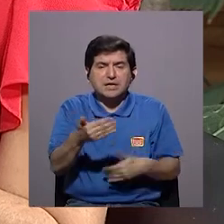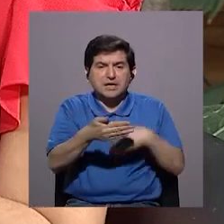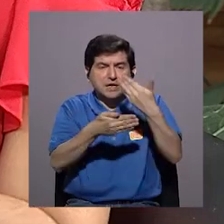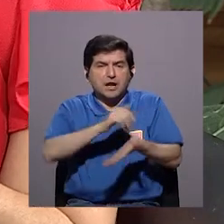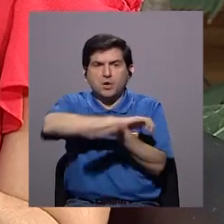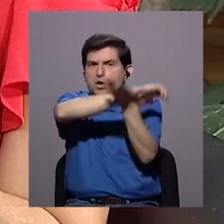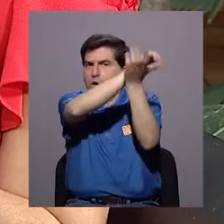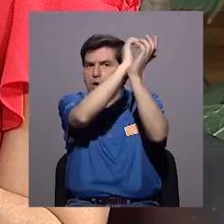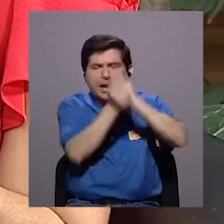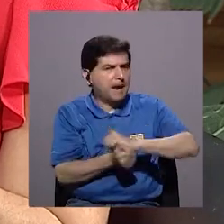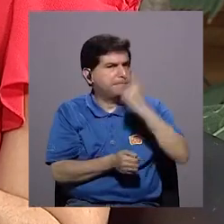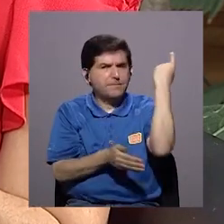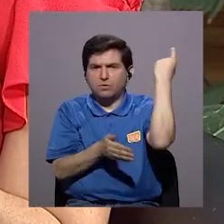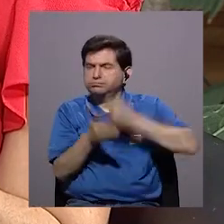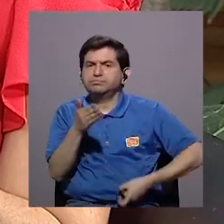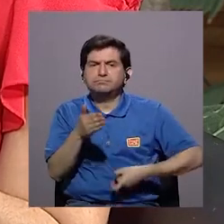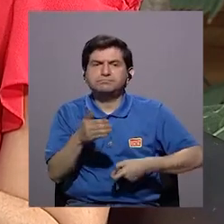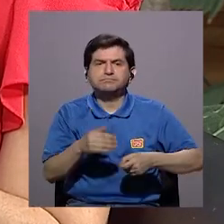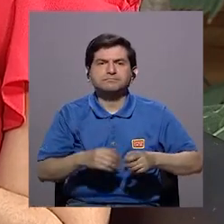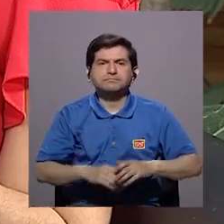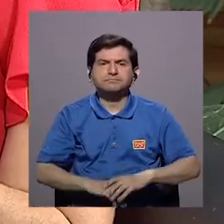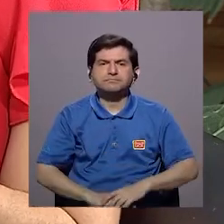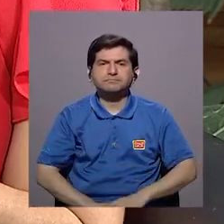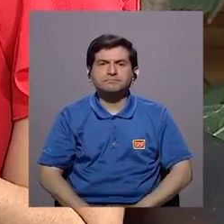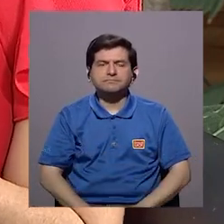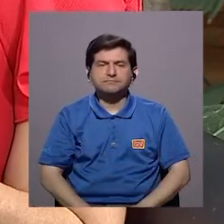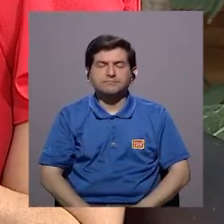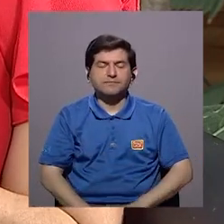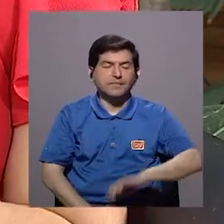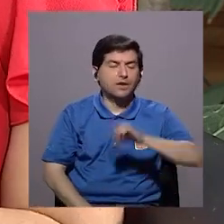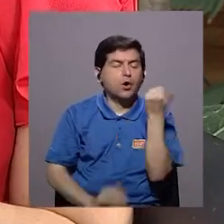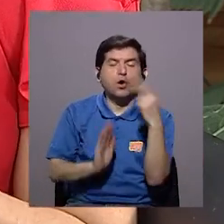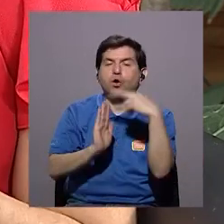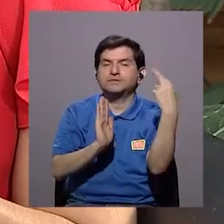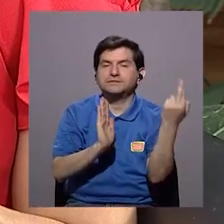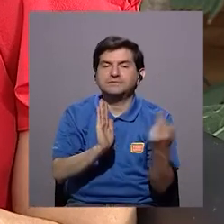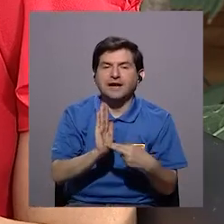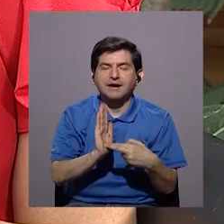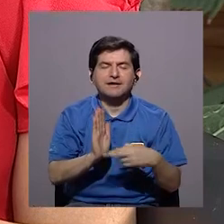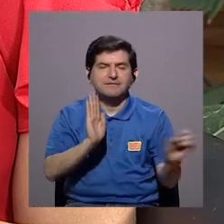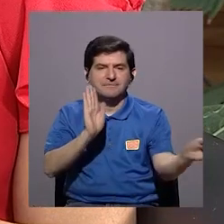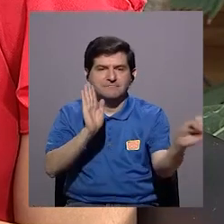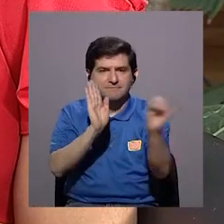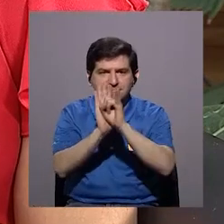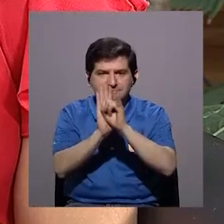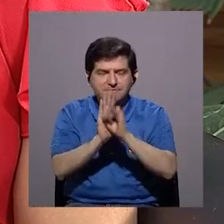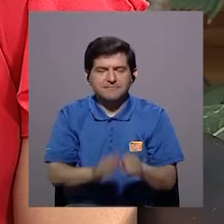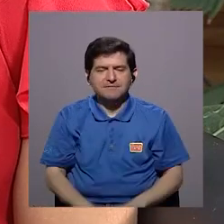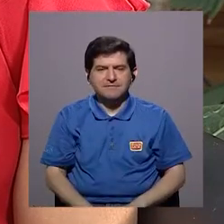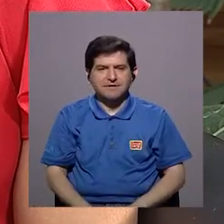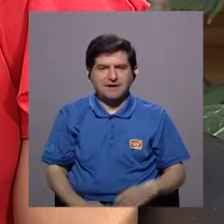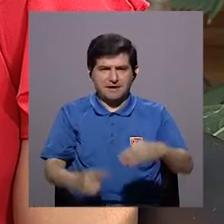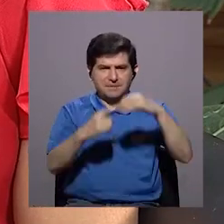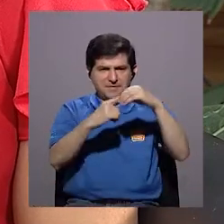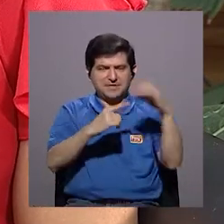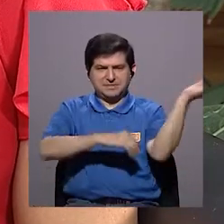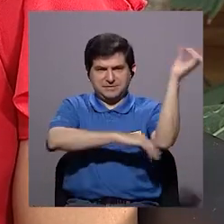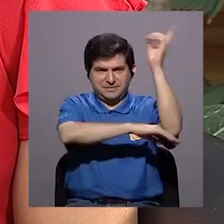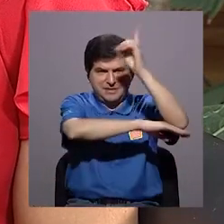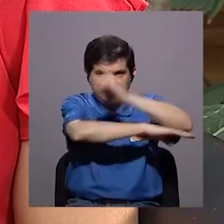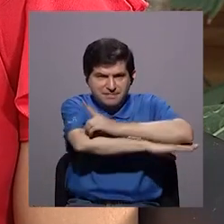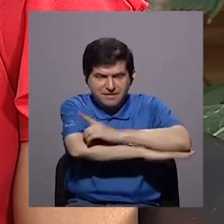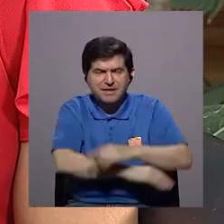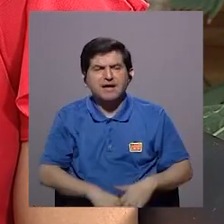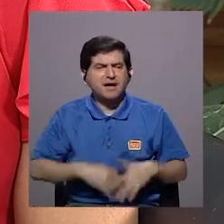otro día ya se vuelve, cambia el moco drásticamente. Entonces, la otra regla es, identificando el día pico